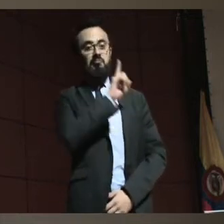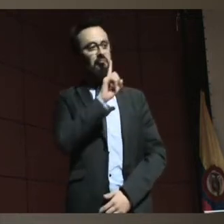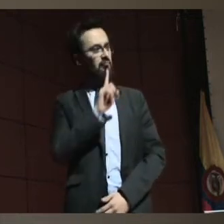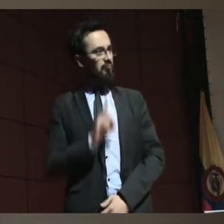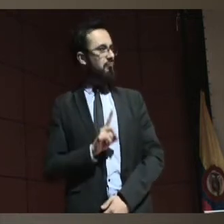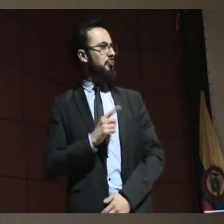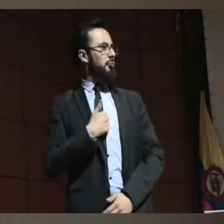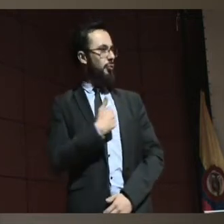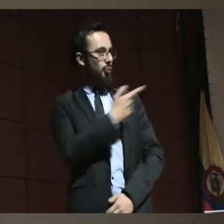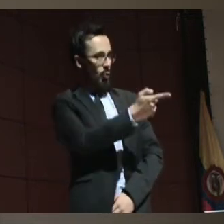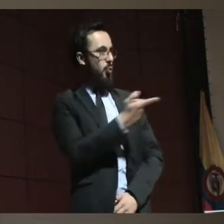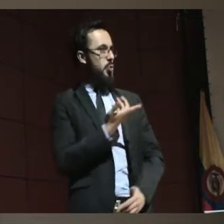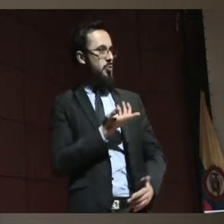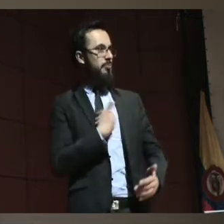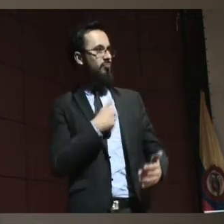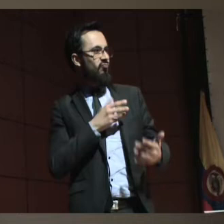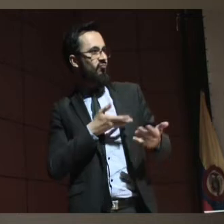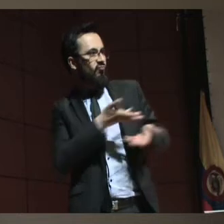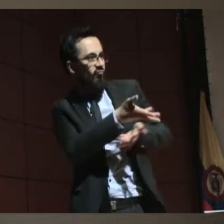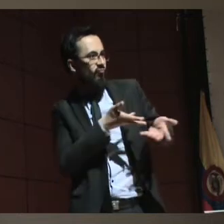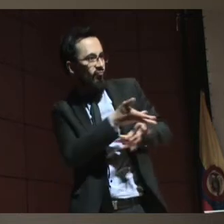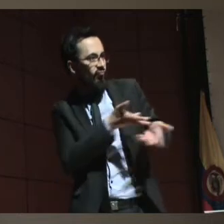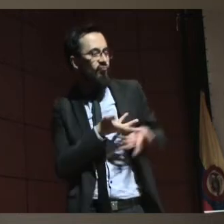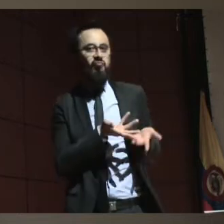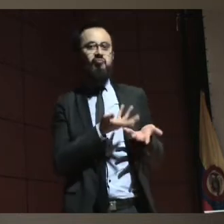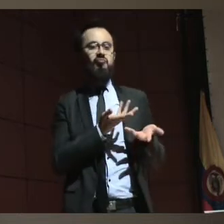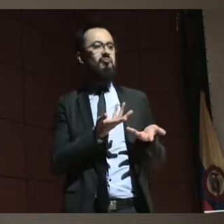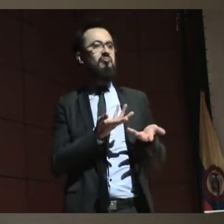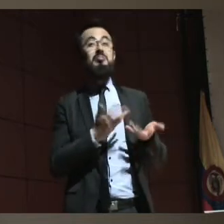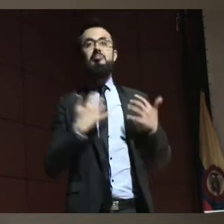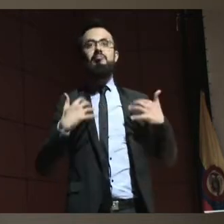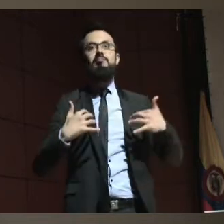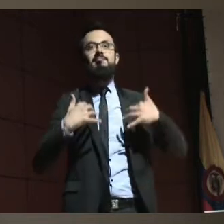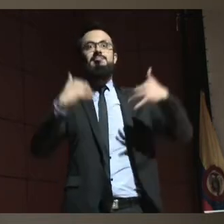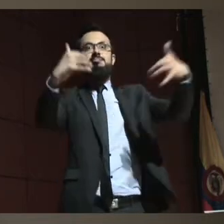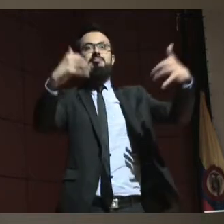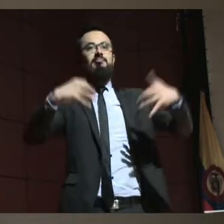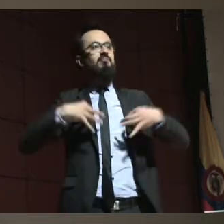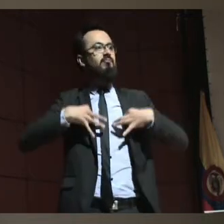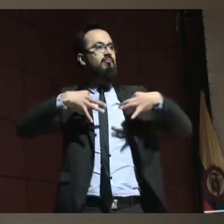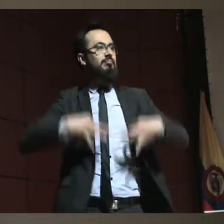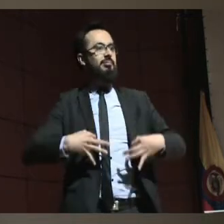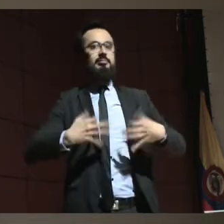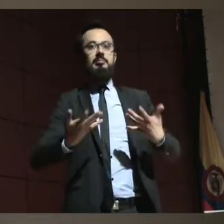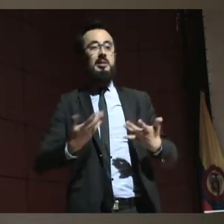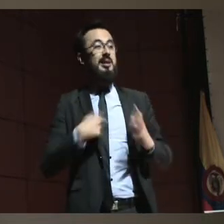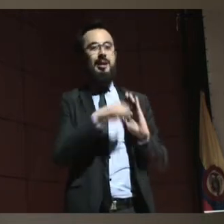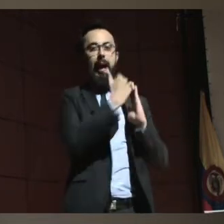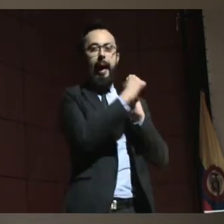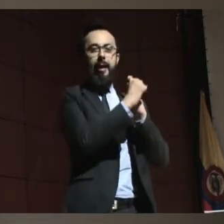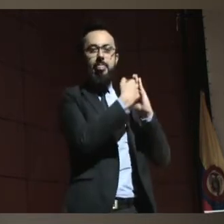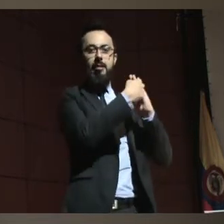escenario no solamente contigo sino con todas las personas que están planeadas para para el día de hoy.